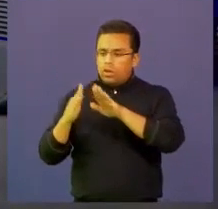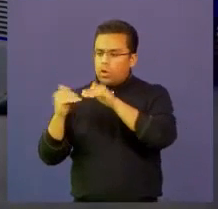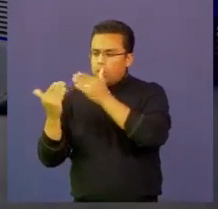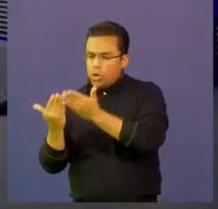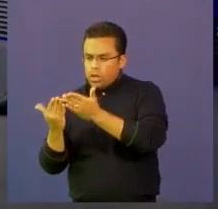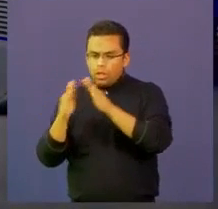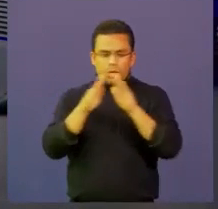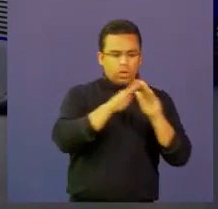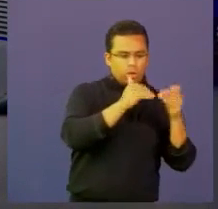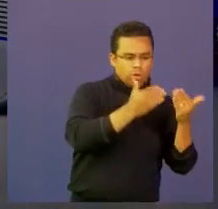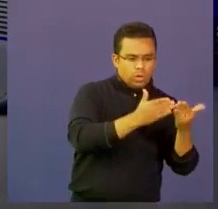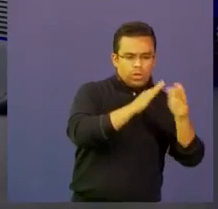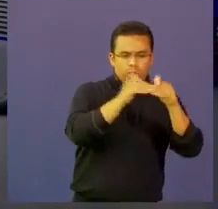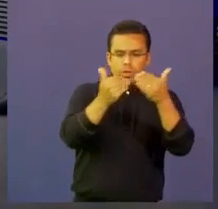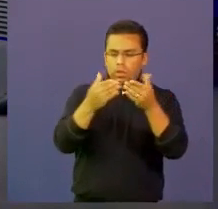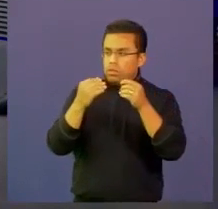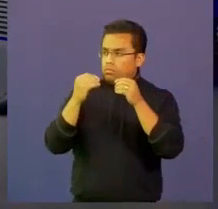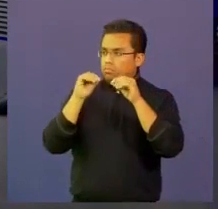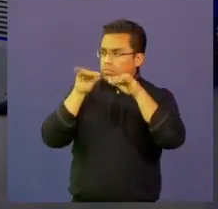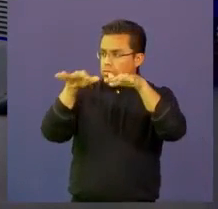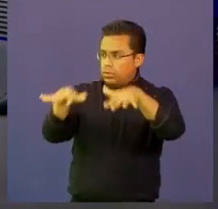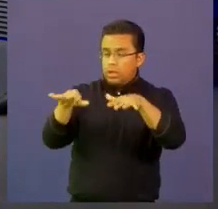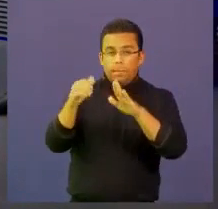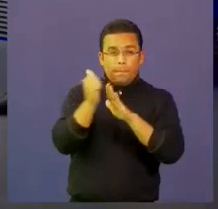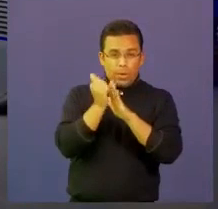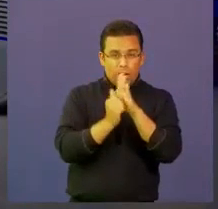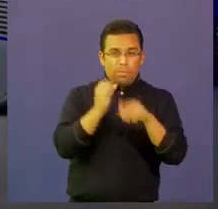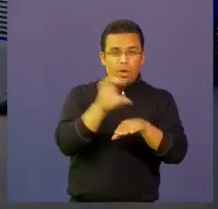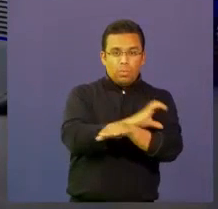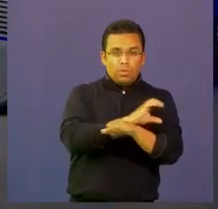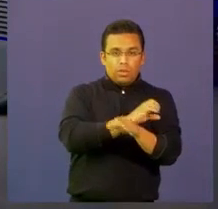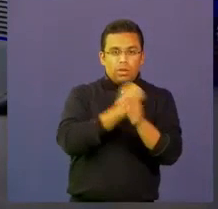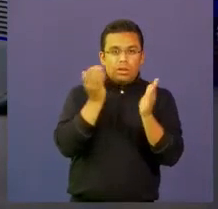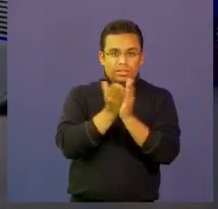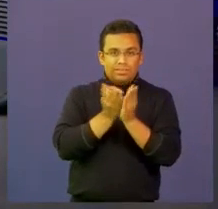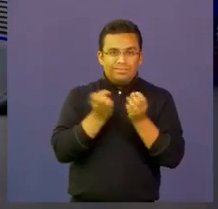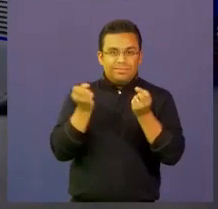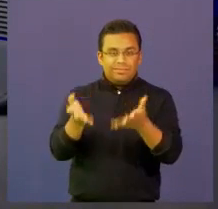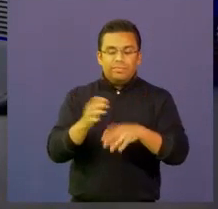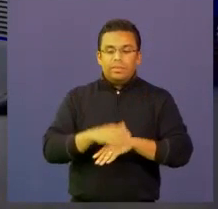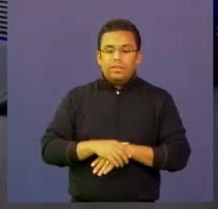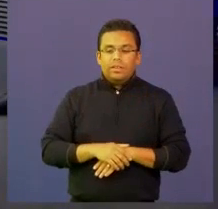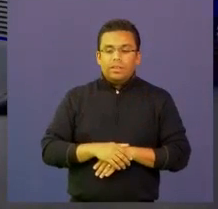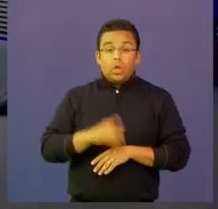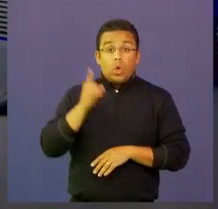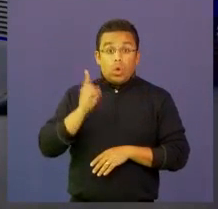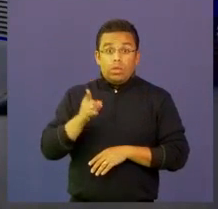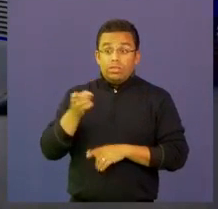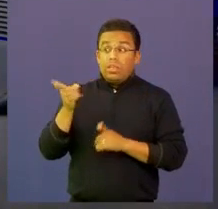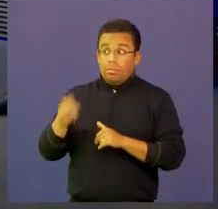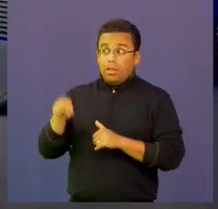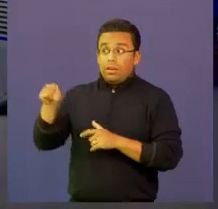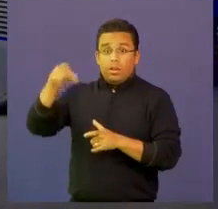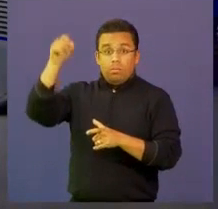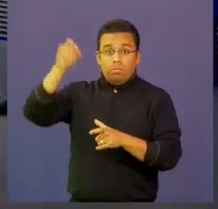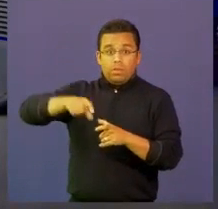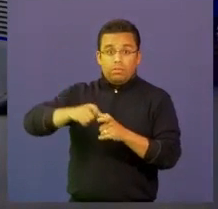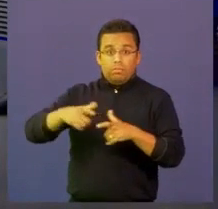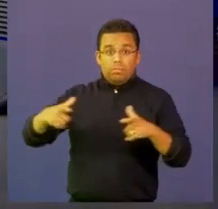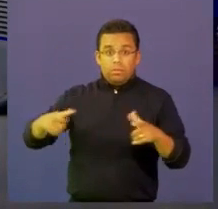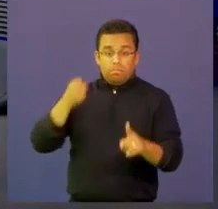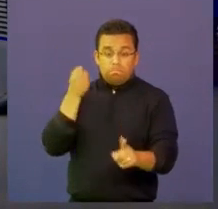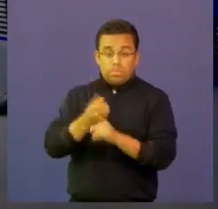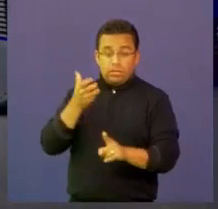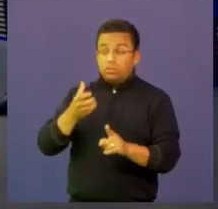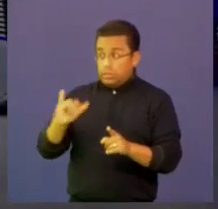a donde ha llegado el programa con precisamente las instituciones donde ONDAS está teniendo precisamente también un alto